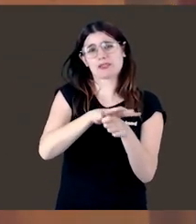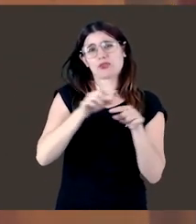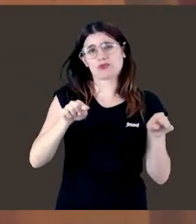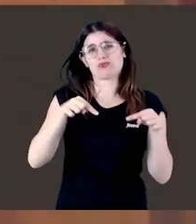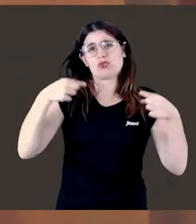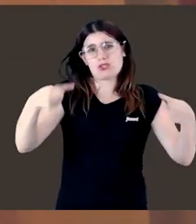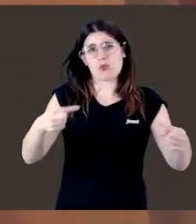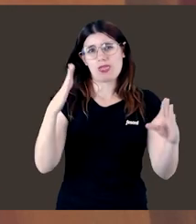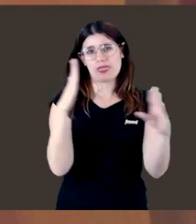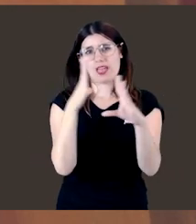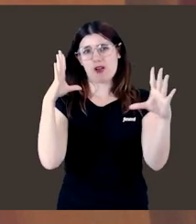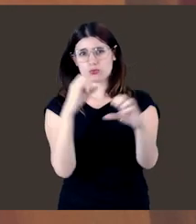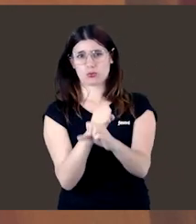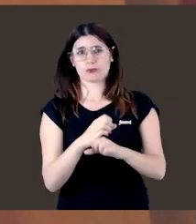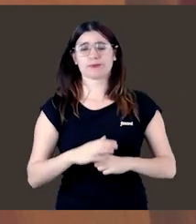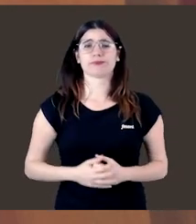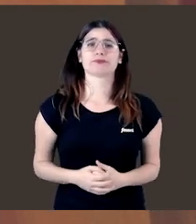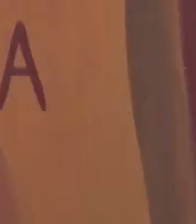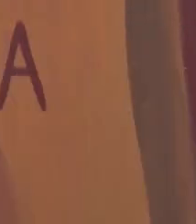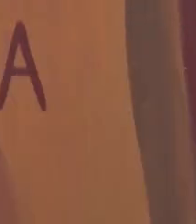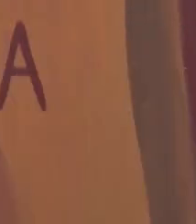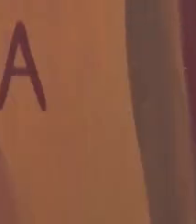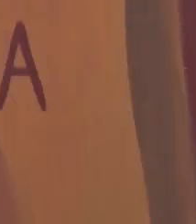¡Gracias! ¡Gracias! ¡Gracias!